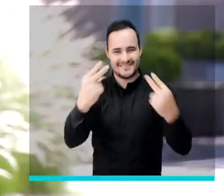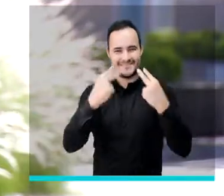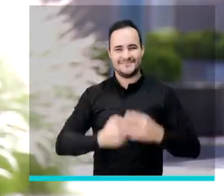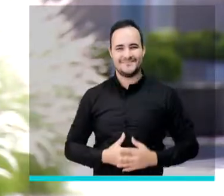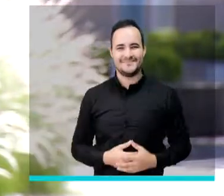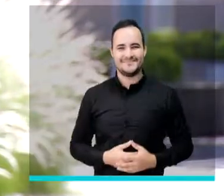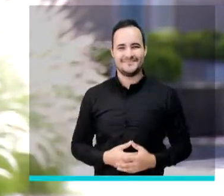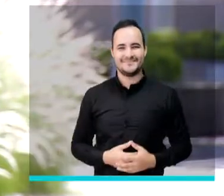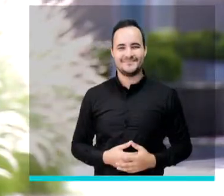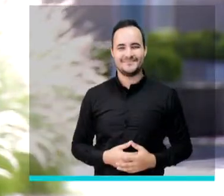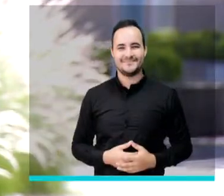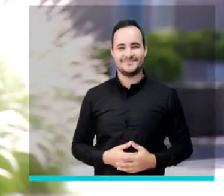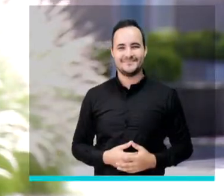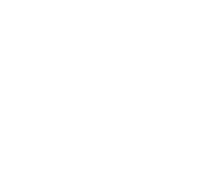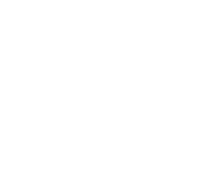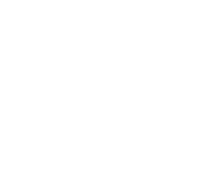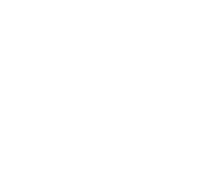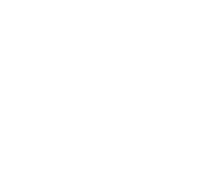Gracias por acompañarnos.